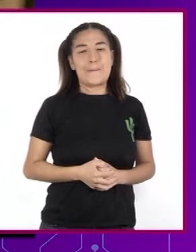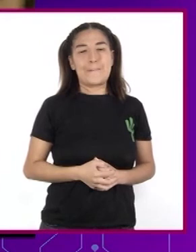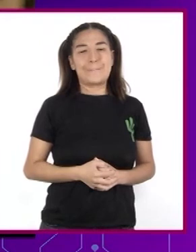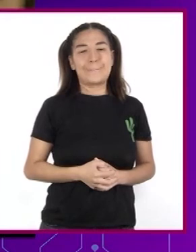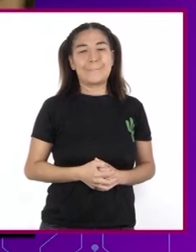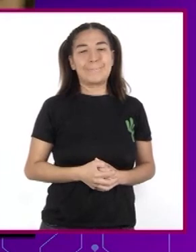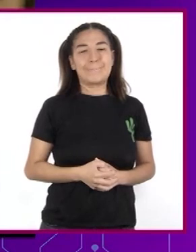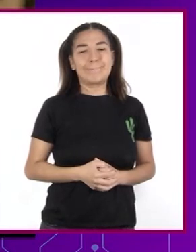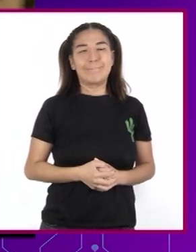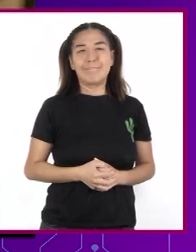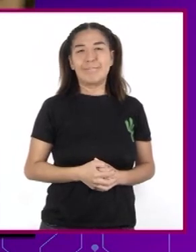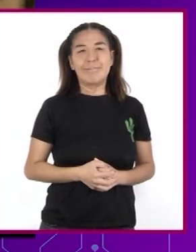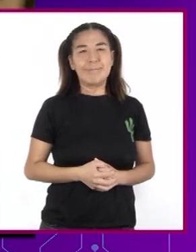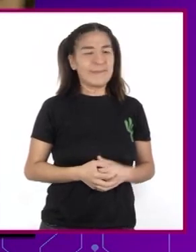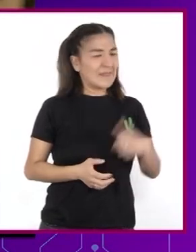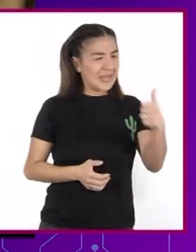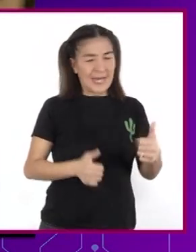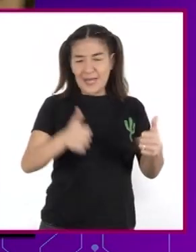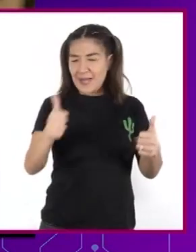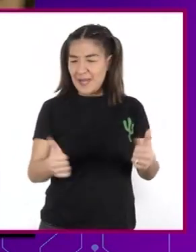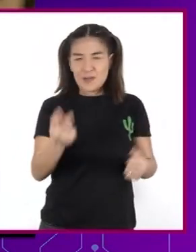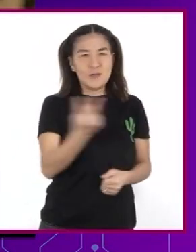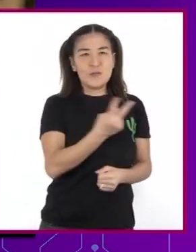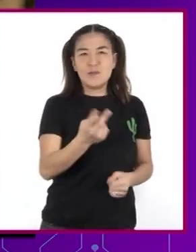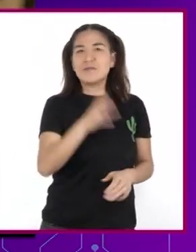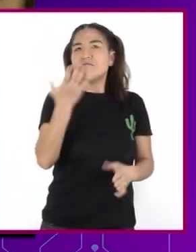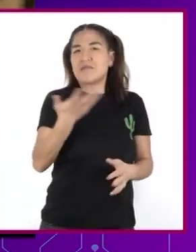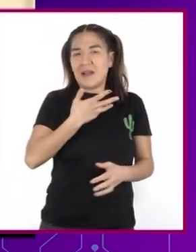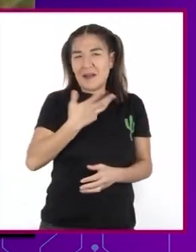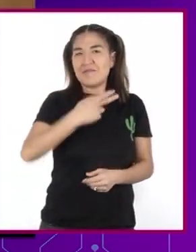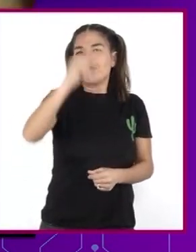Cada una tiene sus habilidades